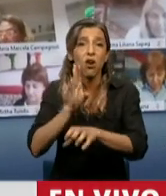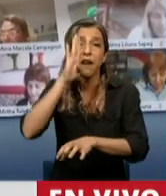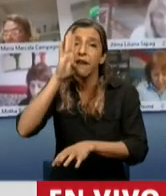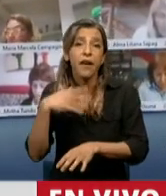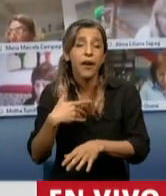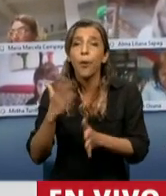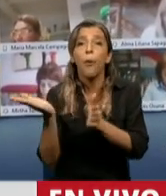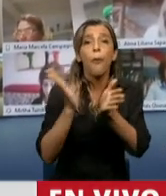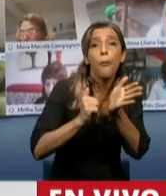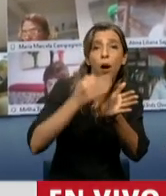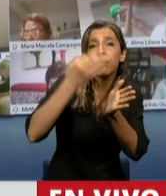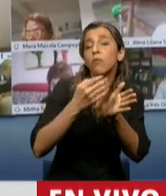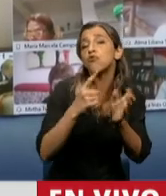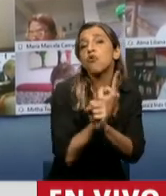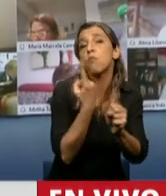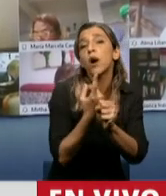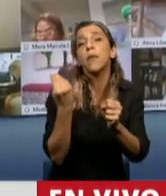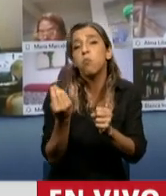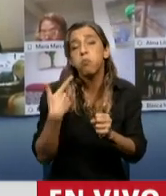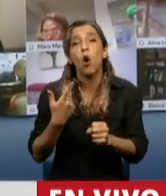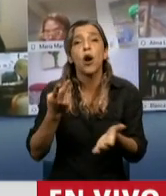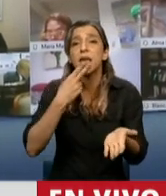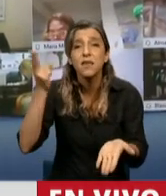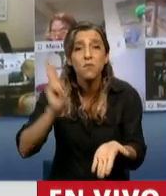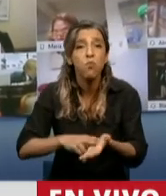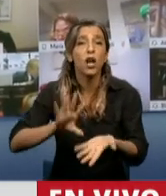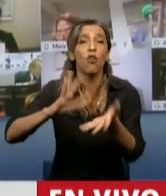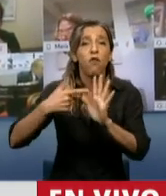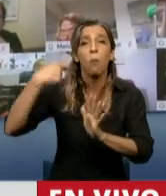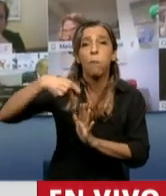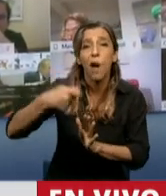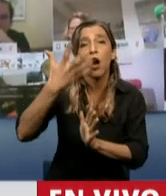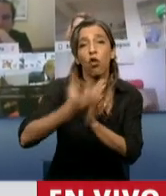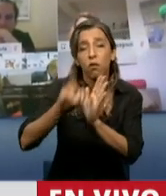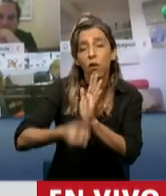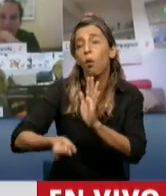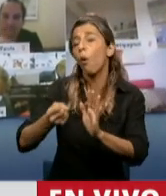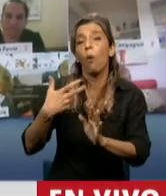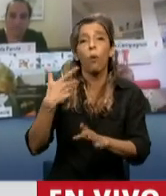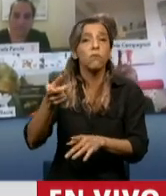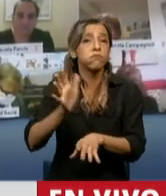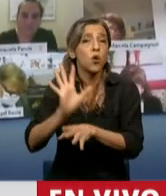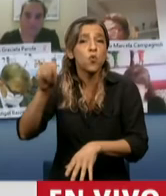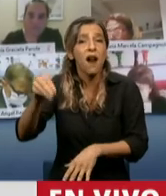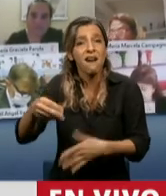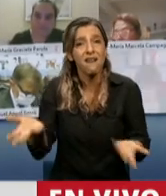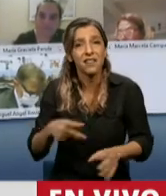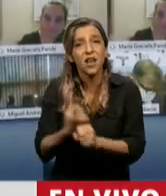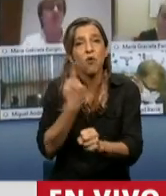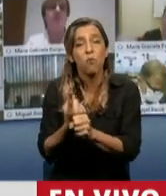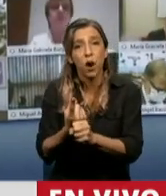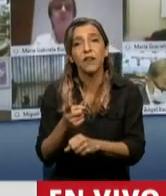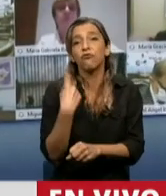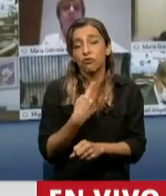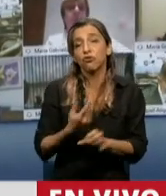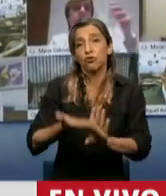condiciones legales y tributarias fiscales y la economía no lo permiten. Nosotros presentamos en el gobierno del presidente Macri una ley de blanqueo laboral que